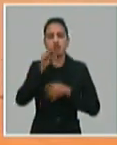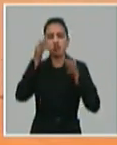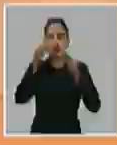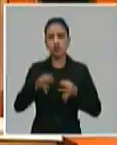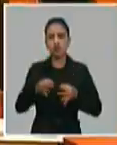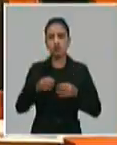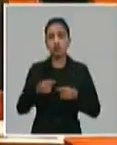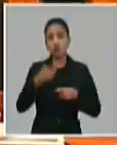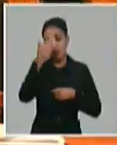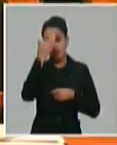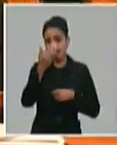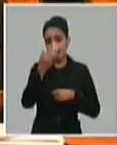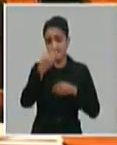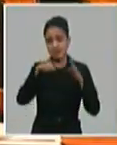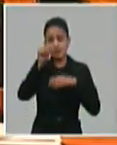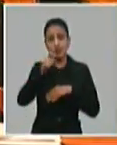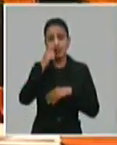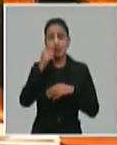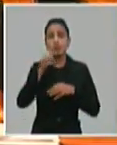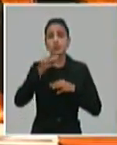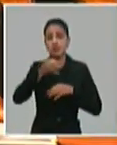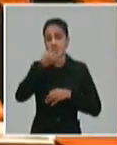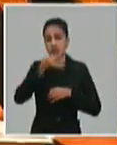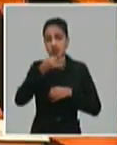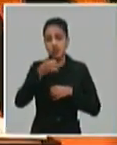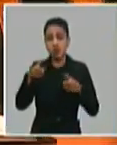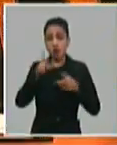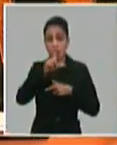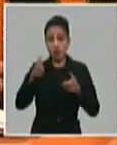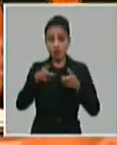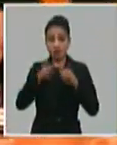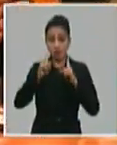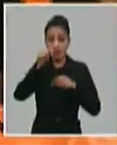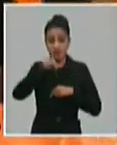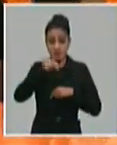Gracias, primer ministro. Si está hecha ya para el lunes en nuestra mesa redonda, presidente. presidente. Bye.